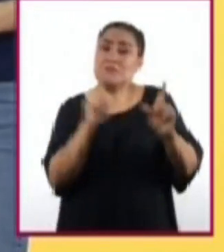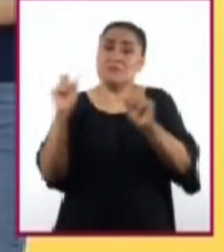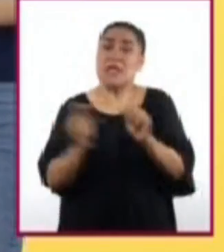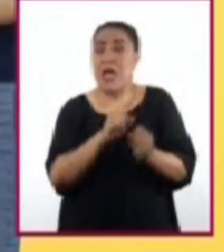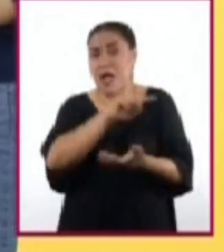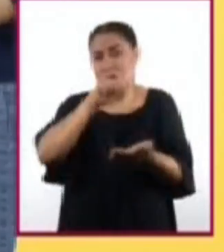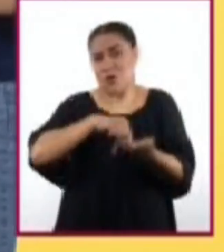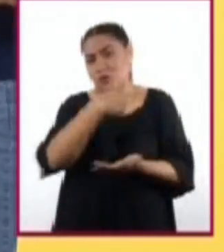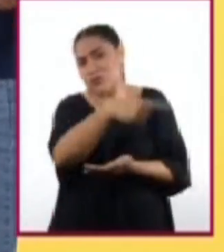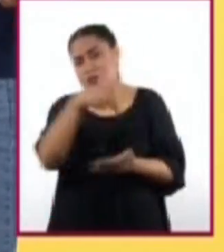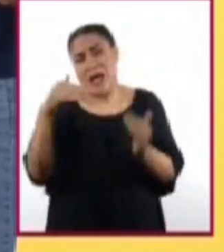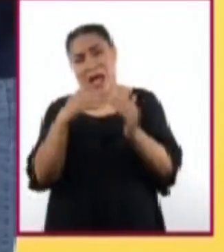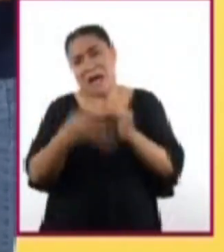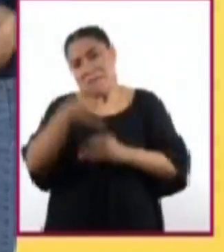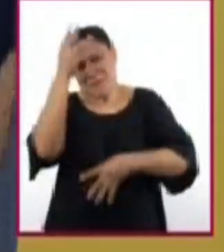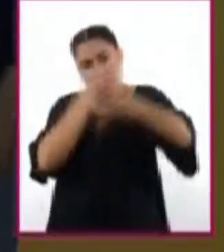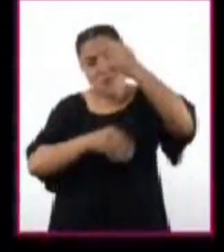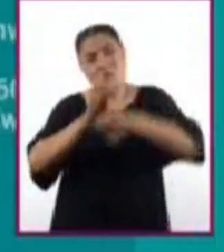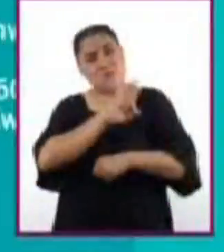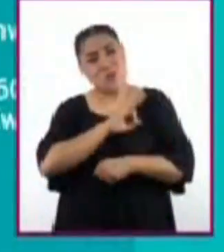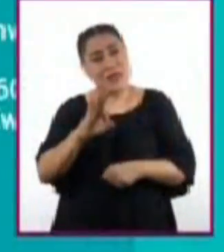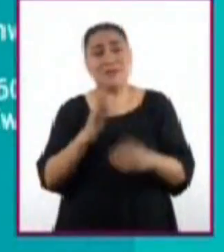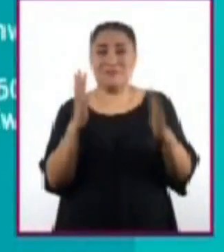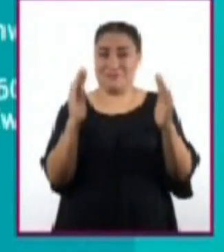desde casa. ¡Adiós!